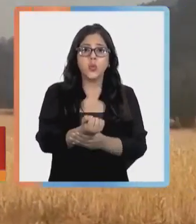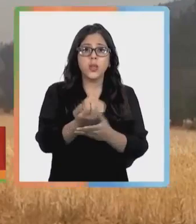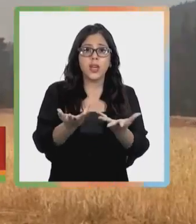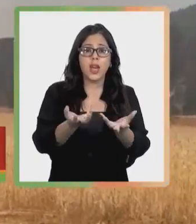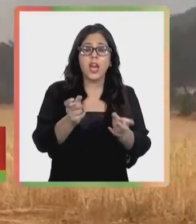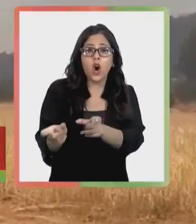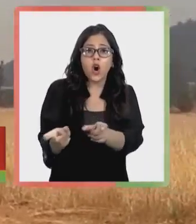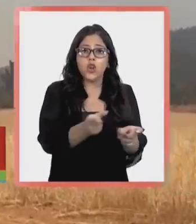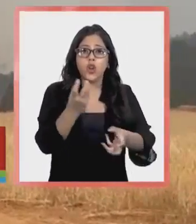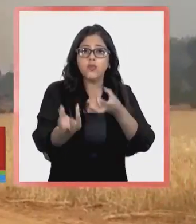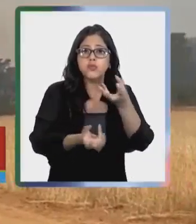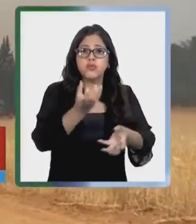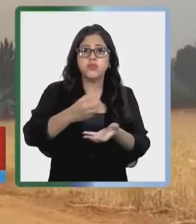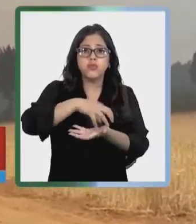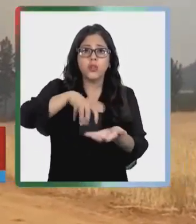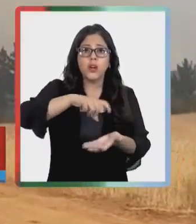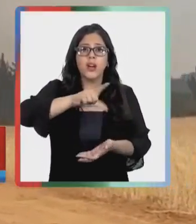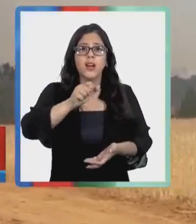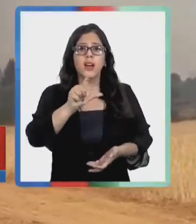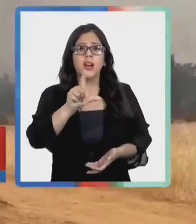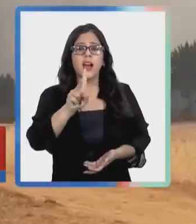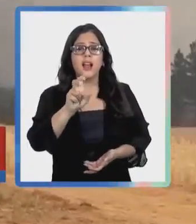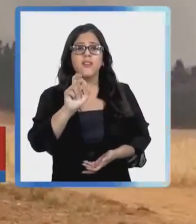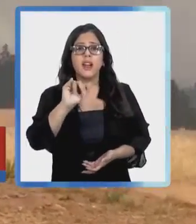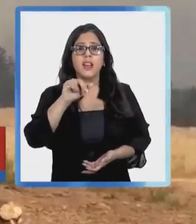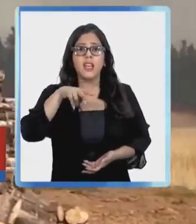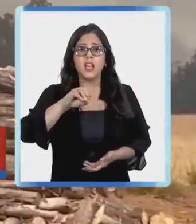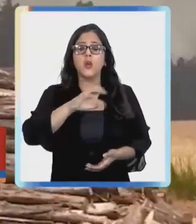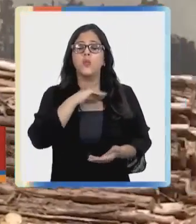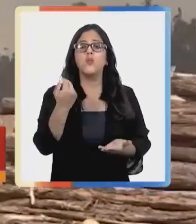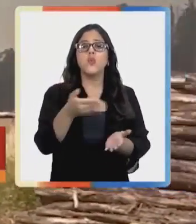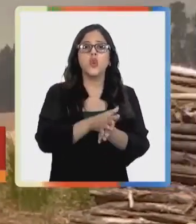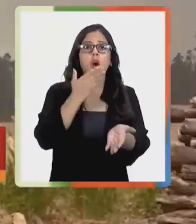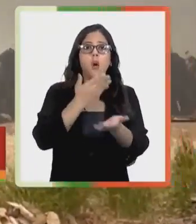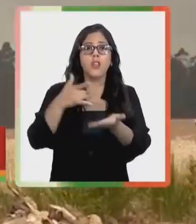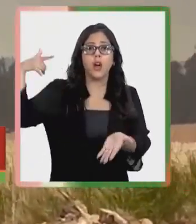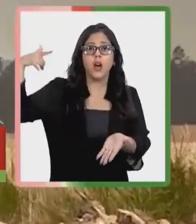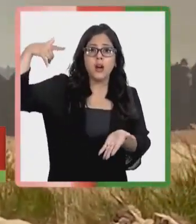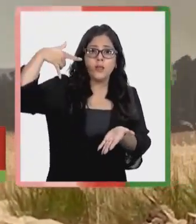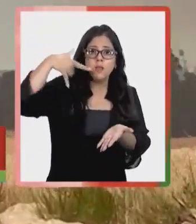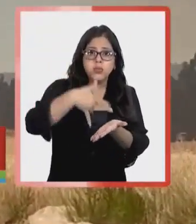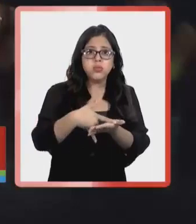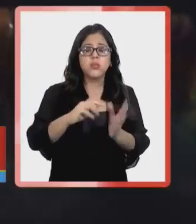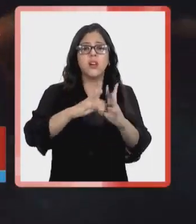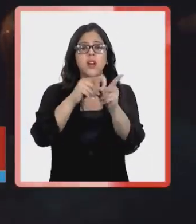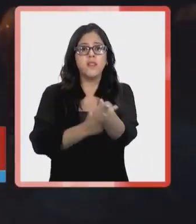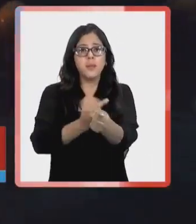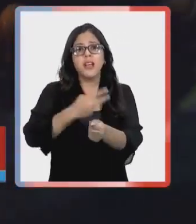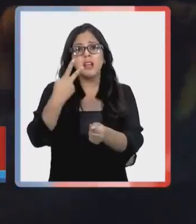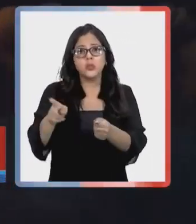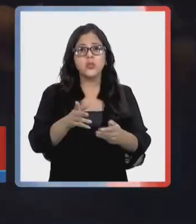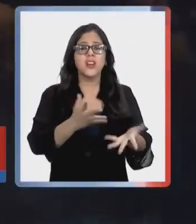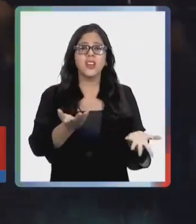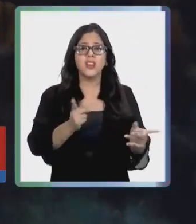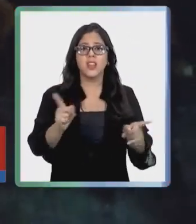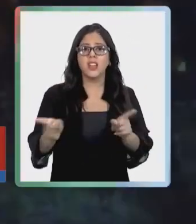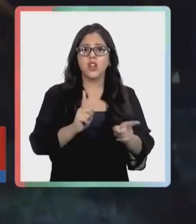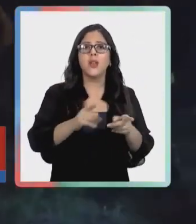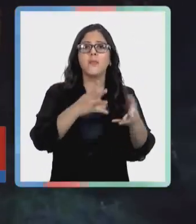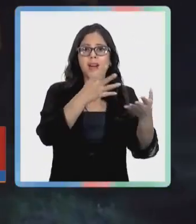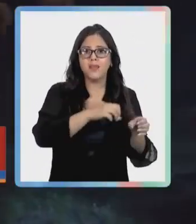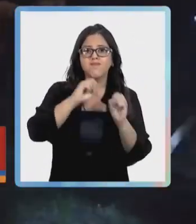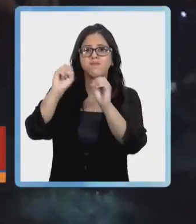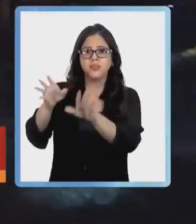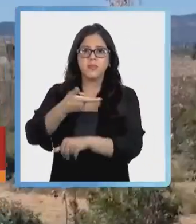que realizaba descargas de agua en el combate a un incendio forestal en Galvarino murió cuando la nave cayó a tierra. Su familia inició las